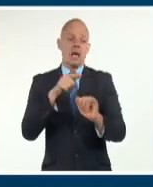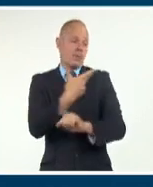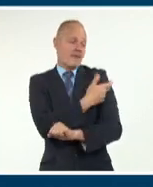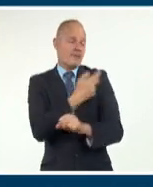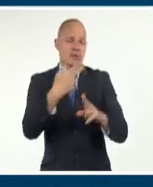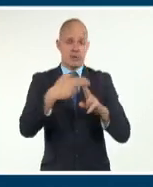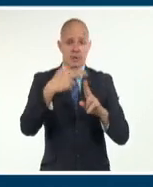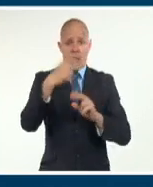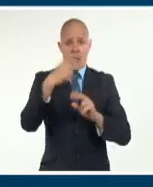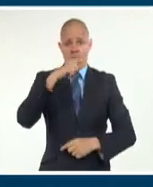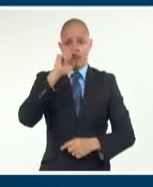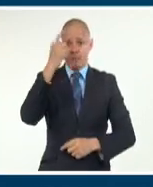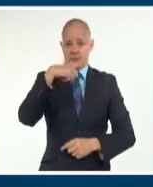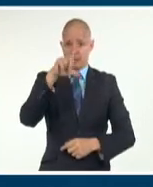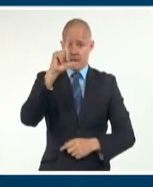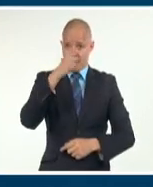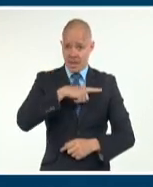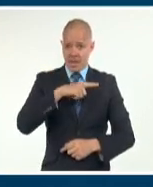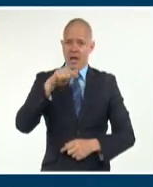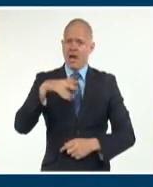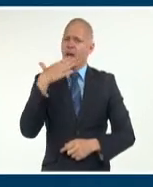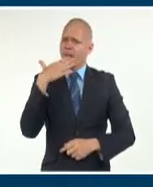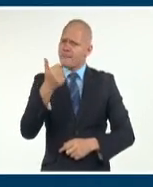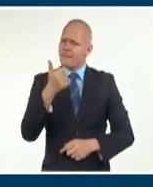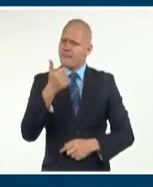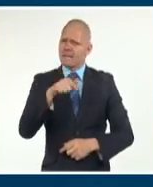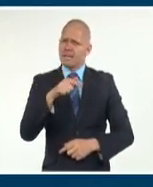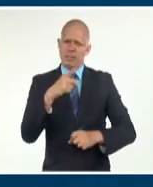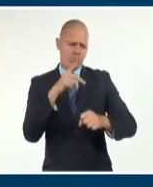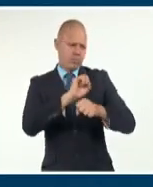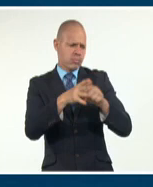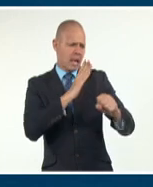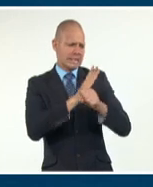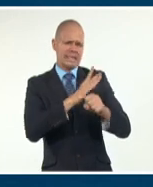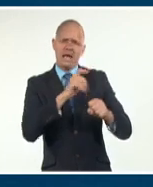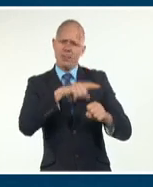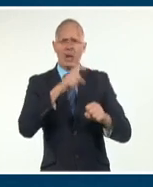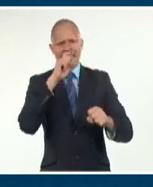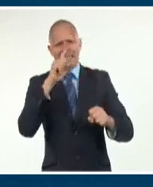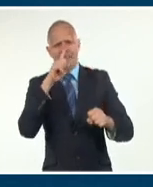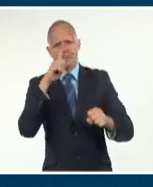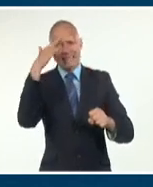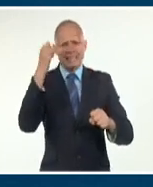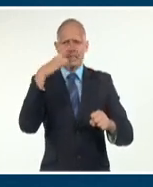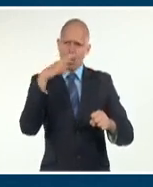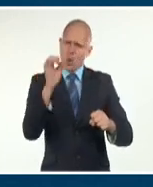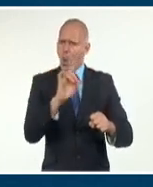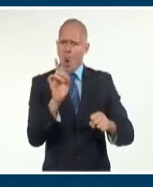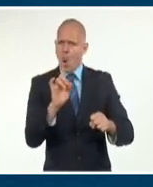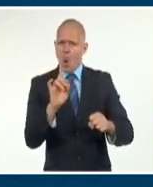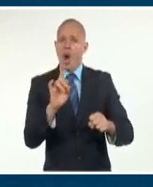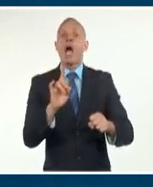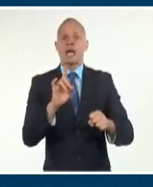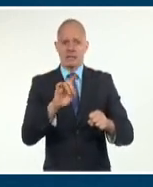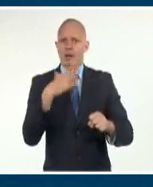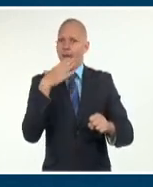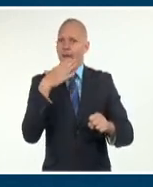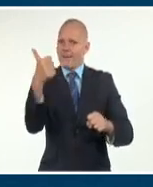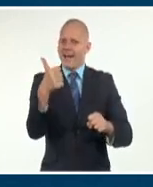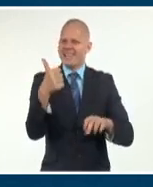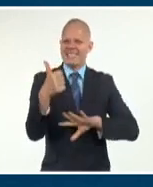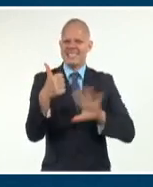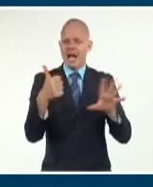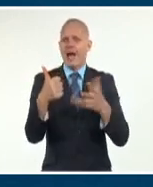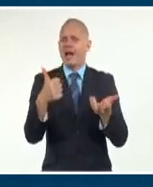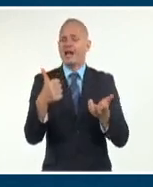vacunal Abdala frente a la COVID-19, luego de la aplicación de tres dosis. El análisis final de la eficacia